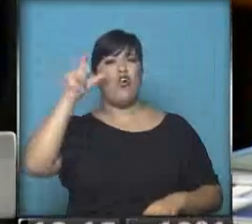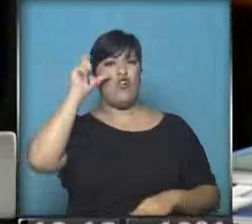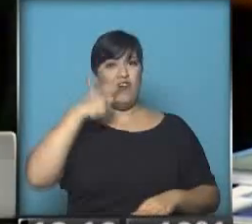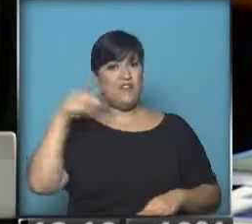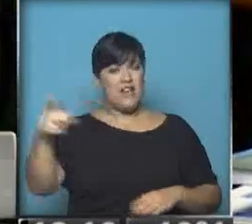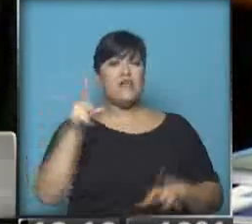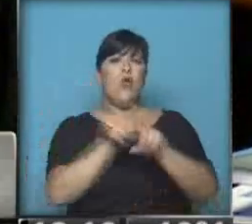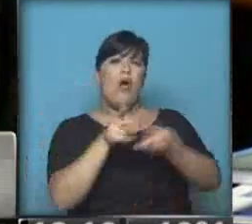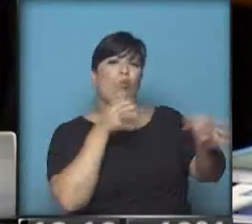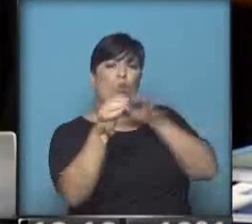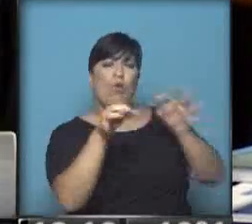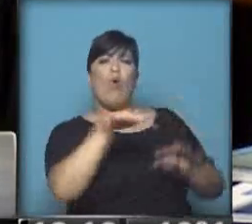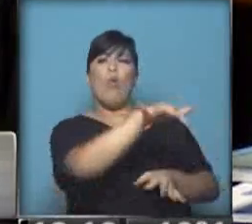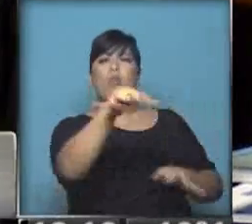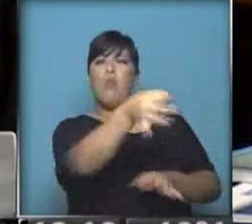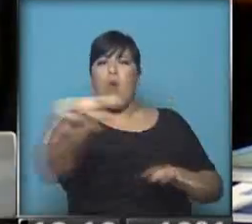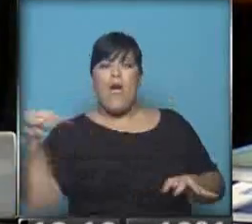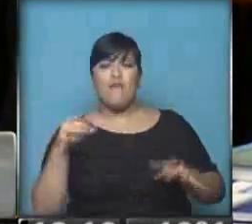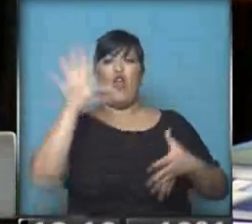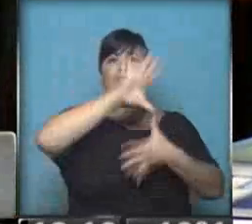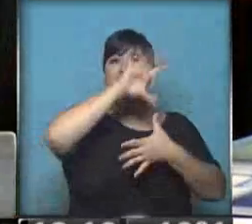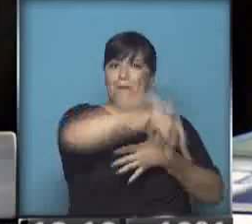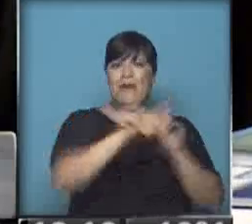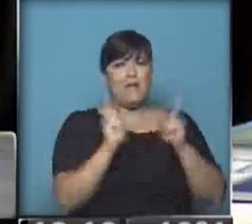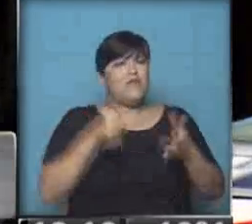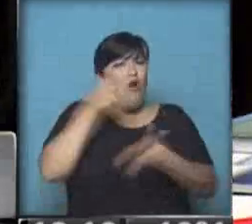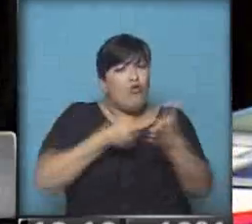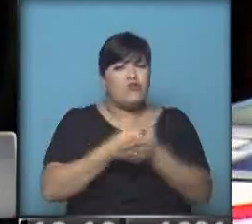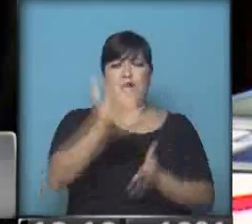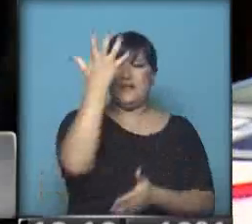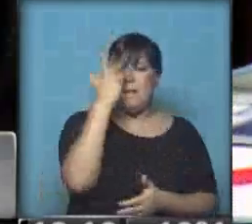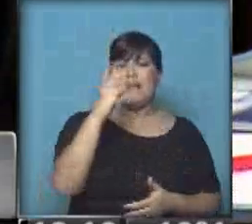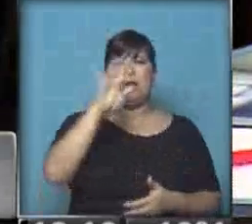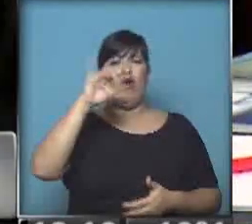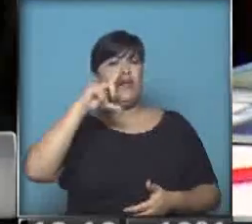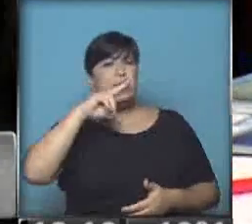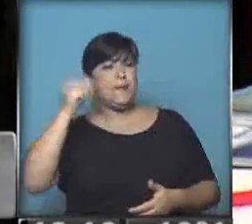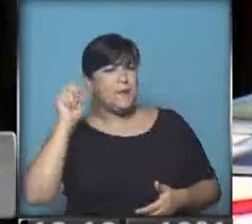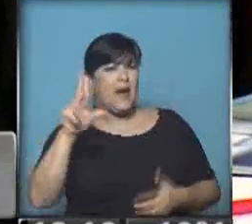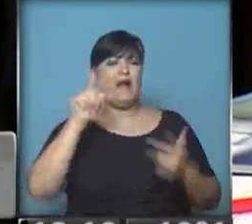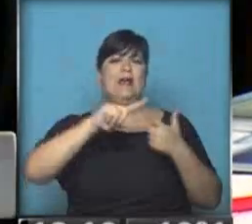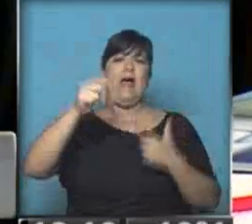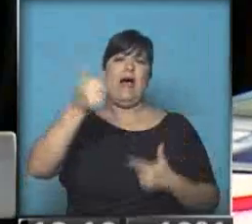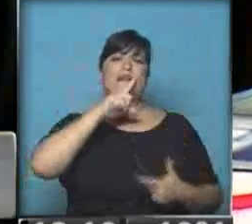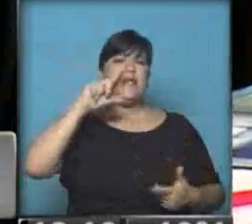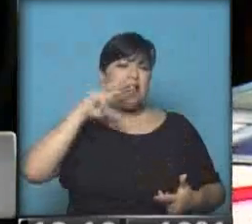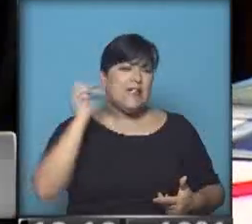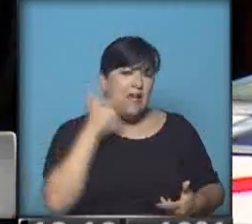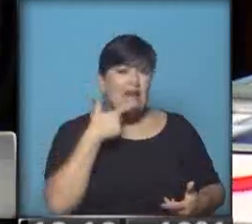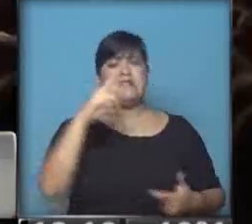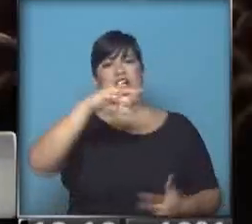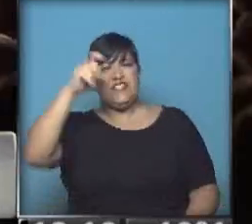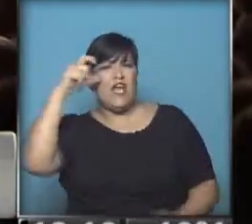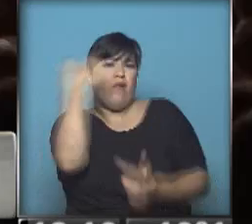e intercambio entre los pueblos de América que soñaron y por la que lucharon San Martín, Bolívar, Artigas, Zapata y El Che, como tantos otros